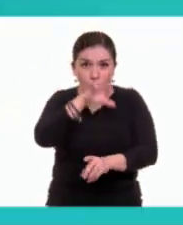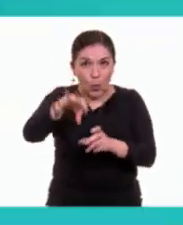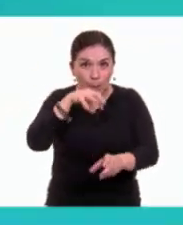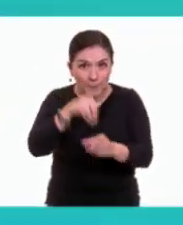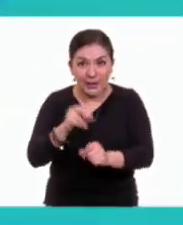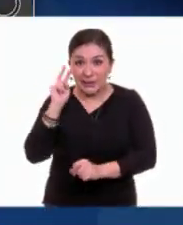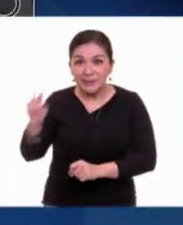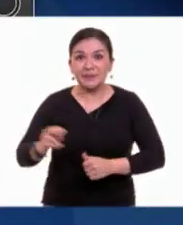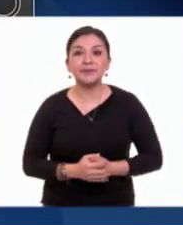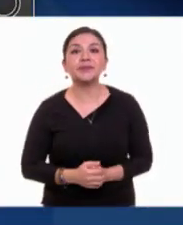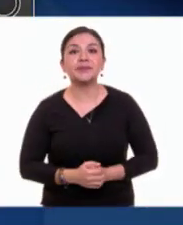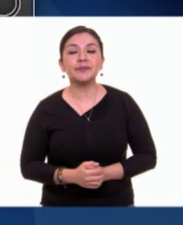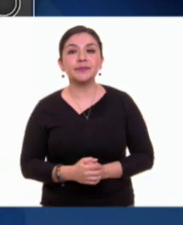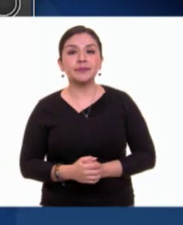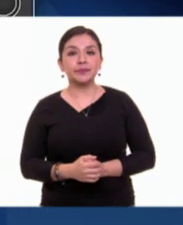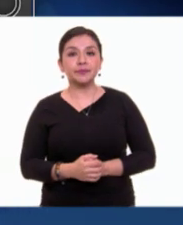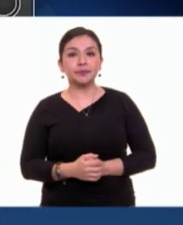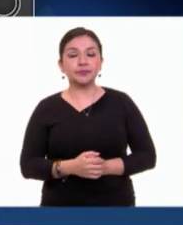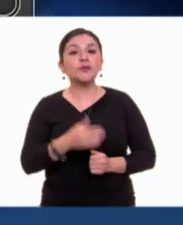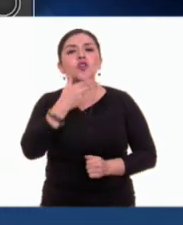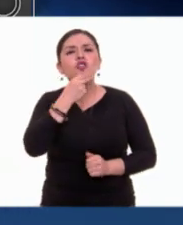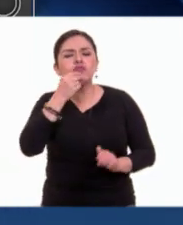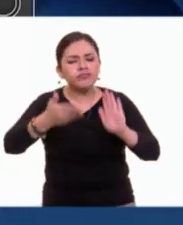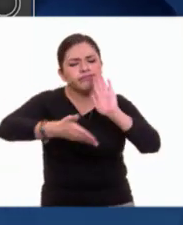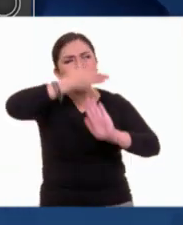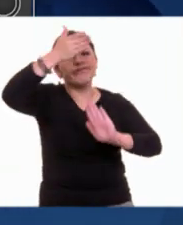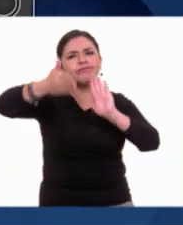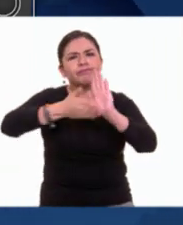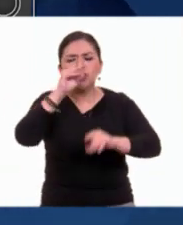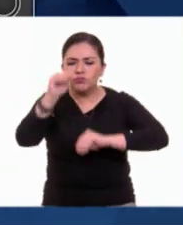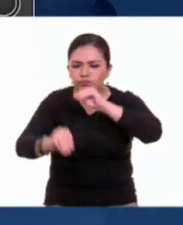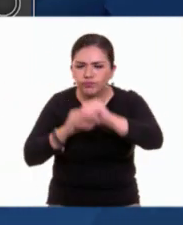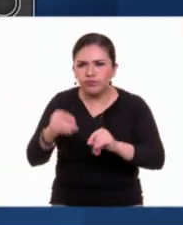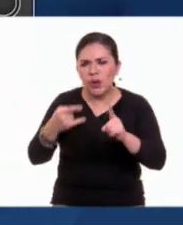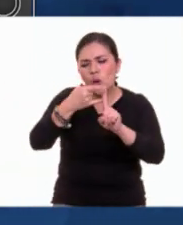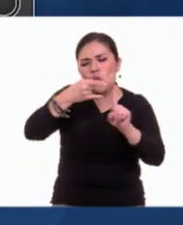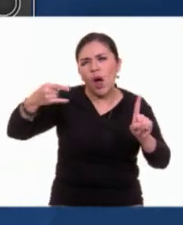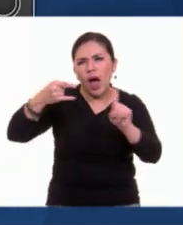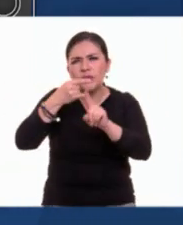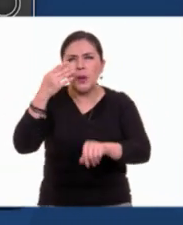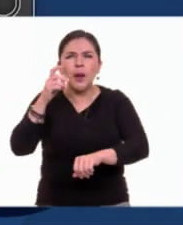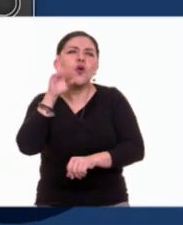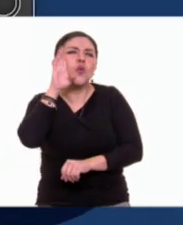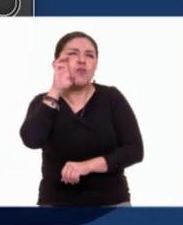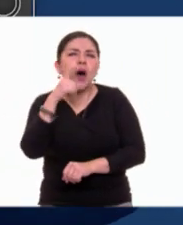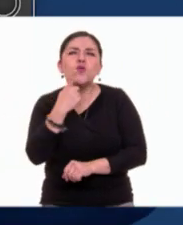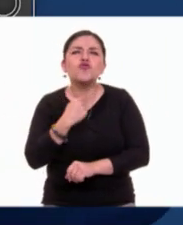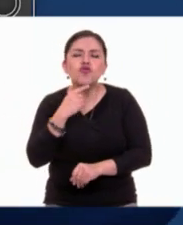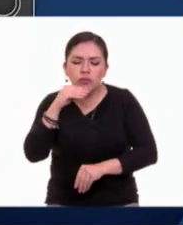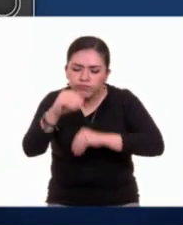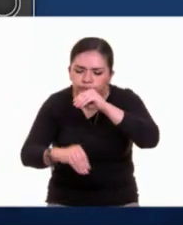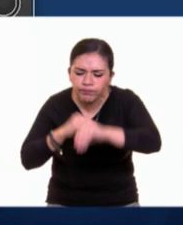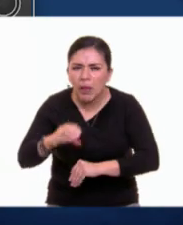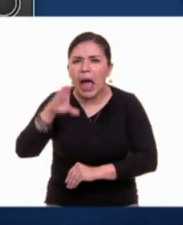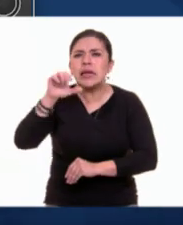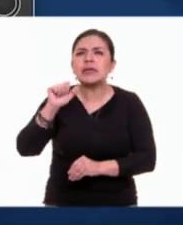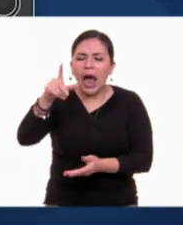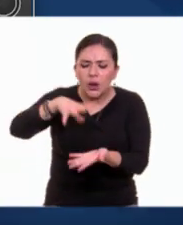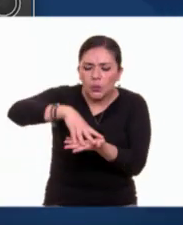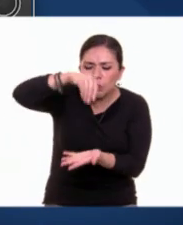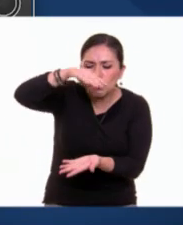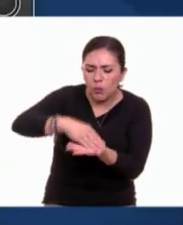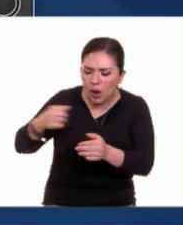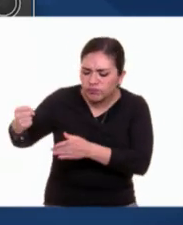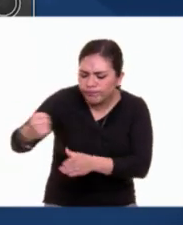bien. El albañil dispuso los ladrillos. Mezcló la cal, trabajó con